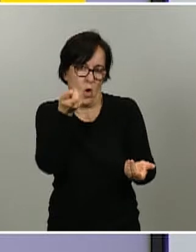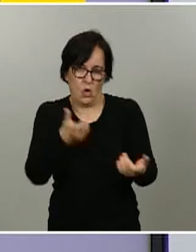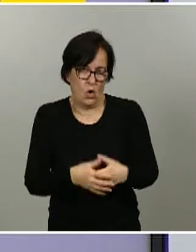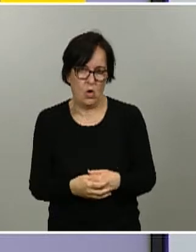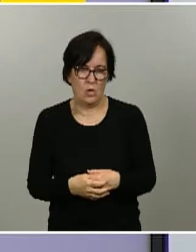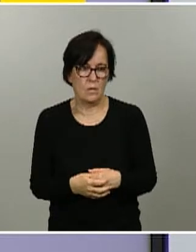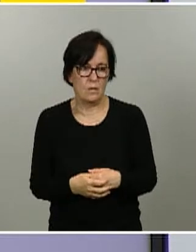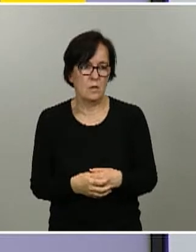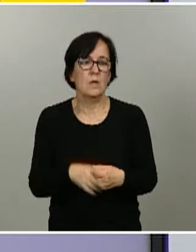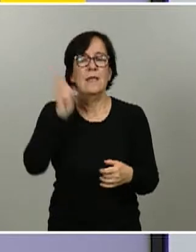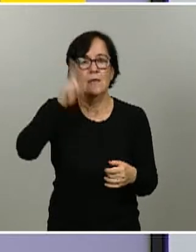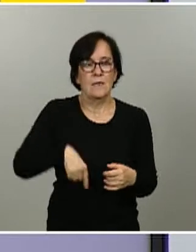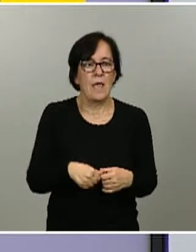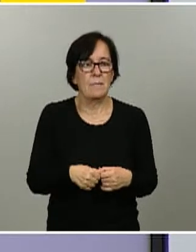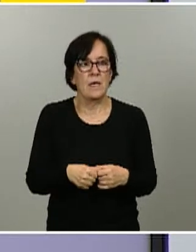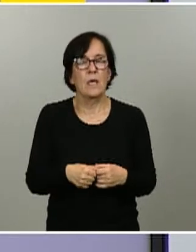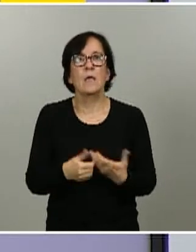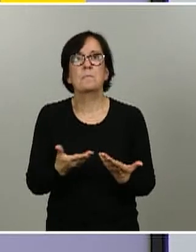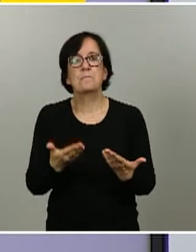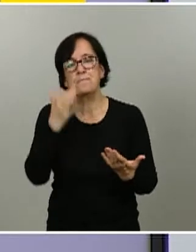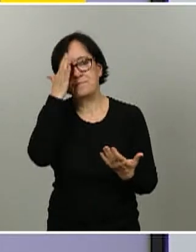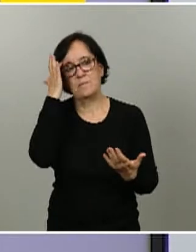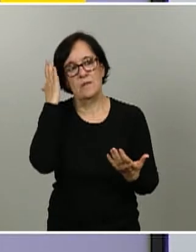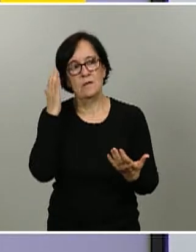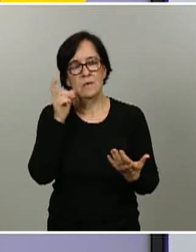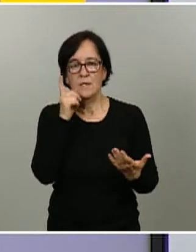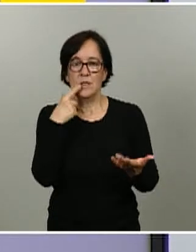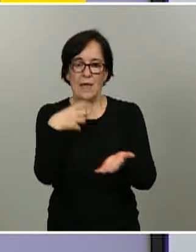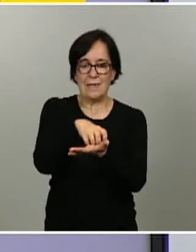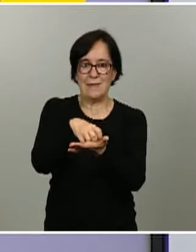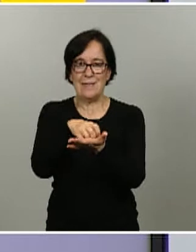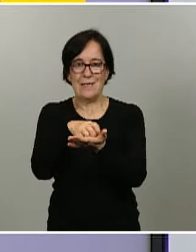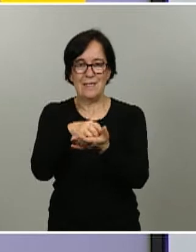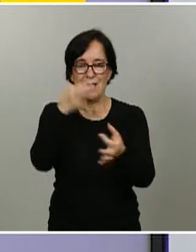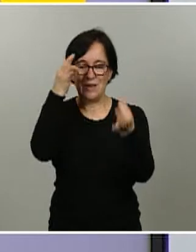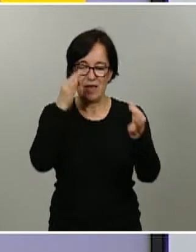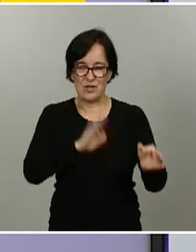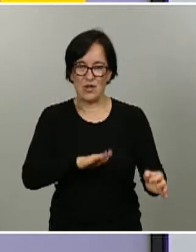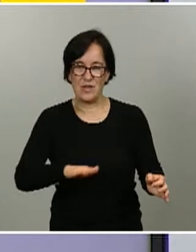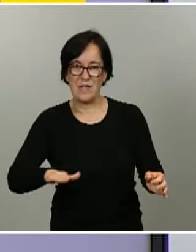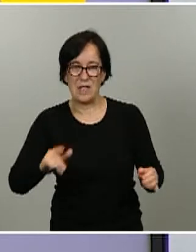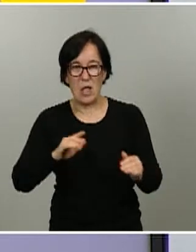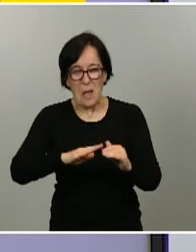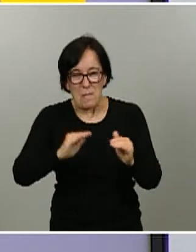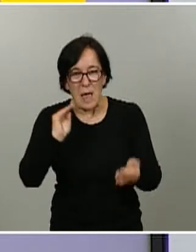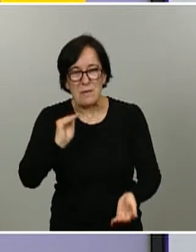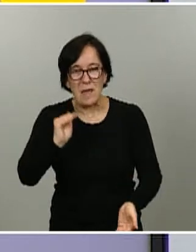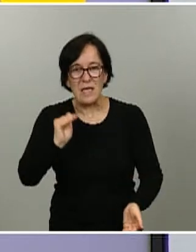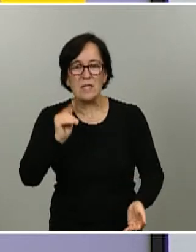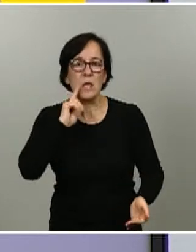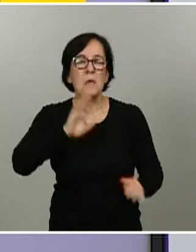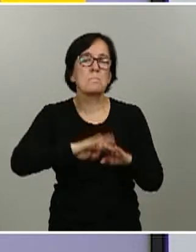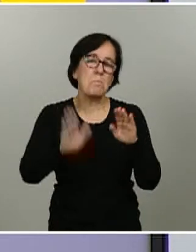También es verdad que el grado de certidumbre que tenemos con los datos de los niños, sobre todo en los más pequeños, es menor porque